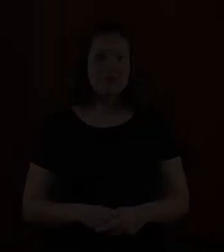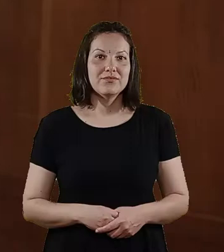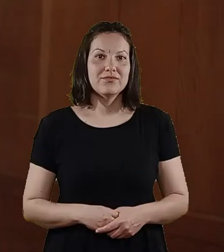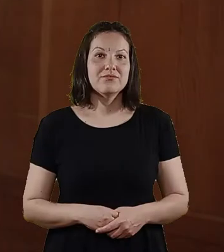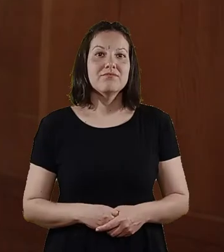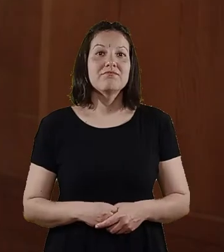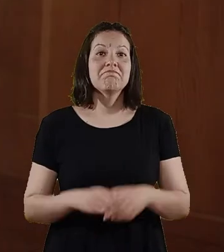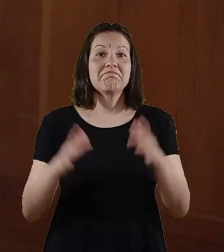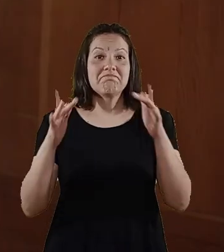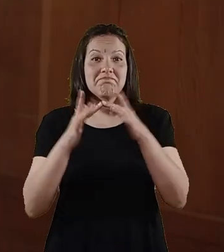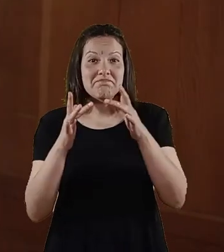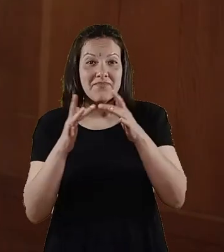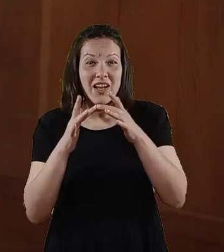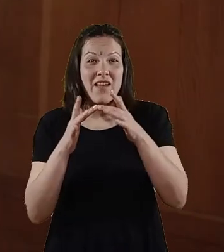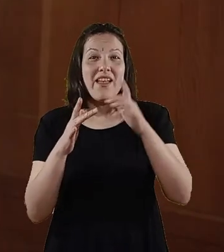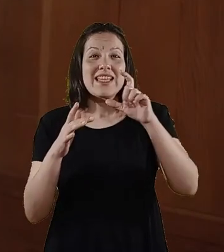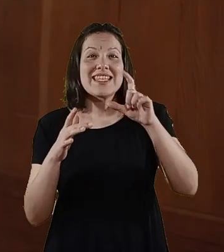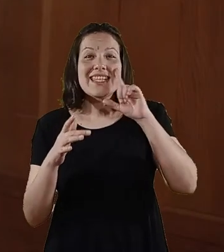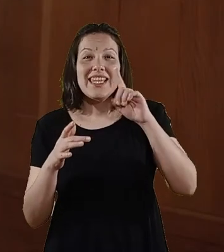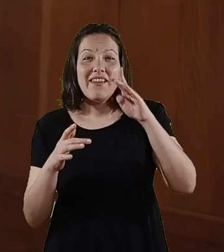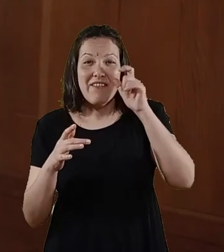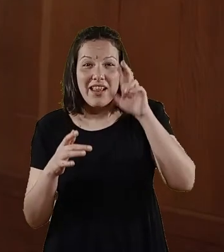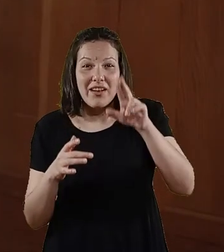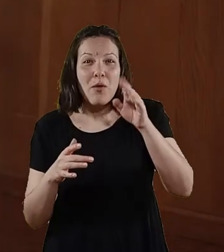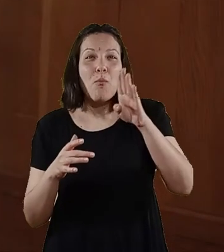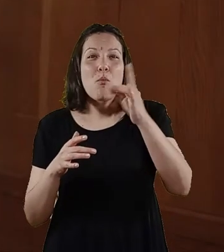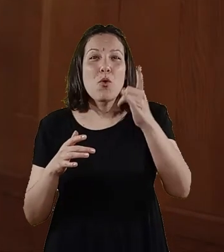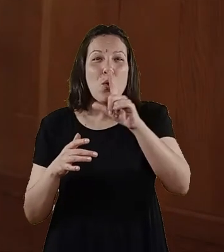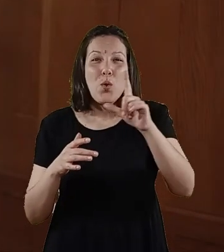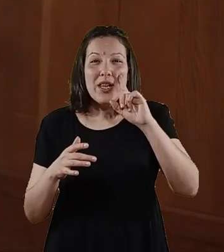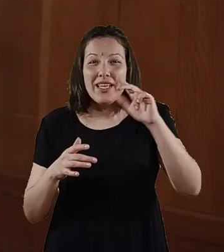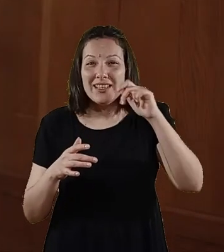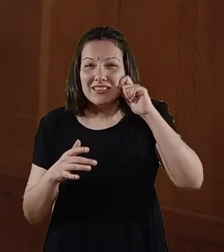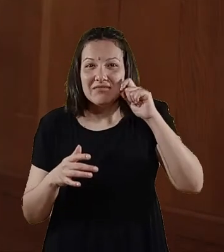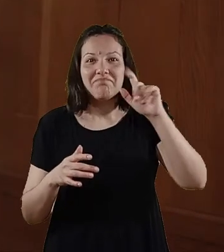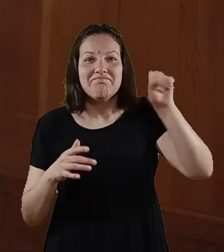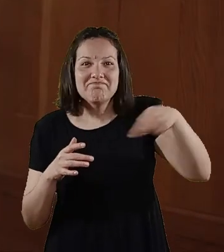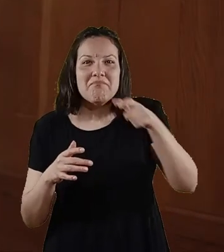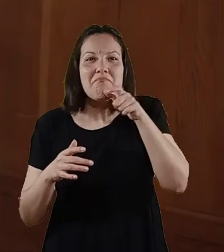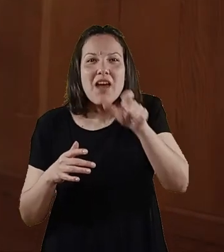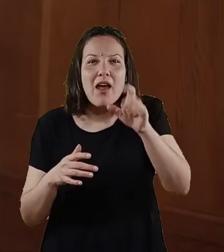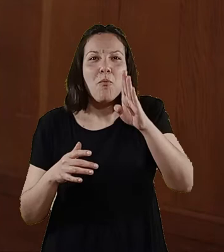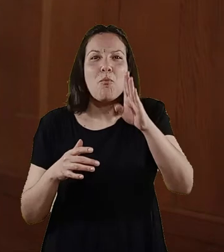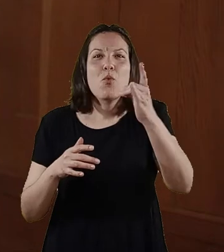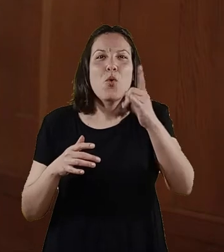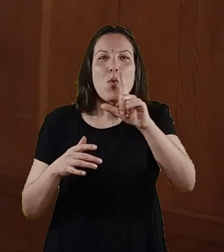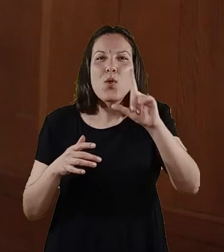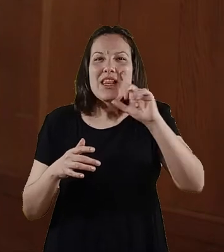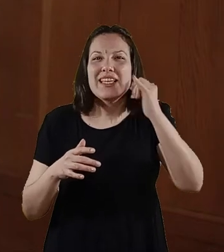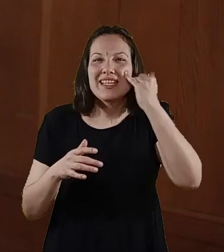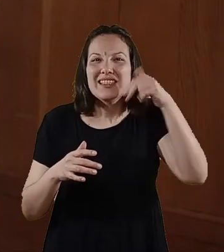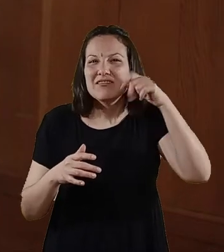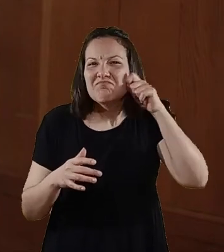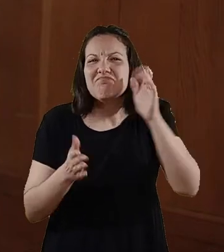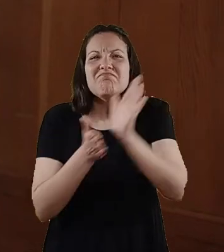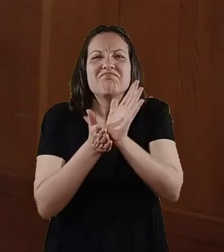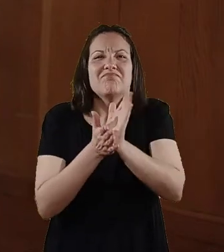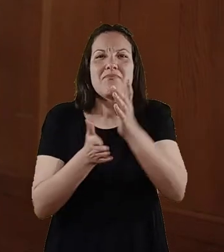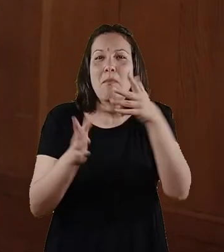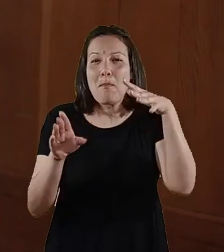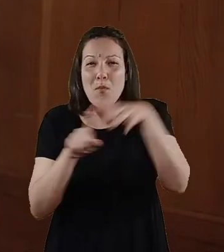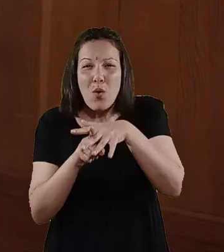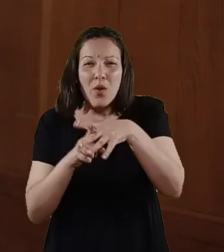El ciberbullying viene de la palabra bullying, que es la intimidación, el acoso, la